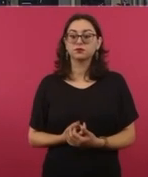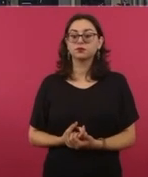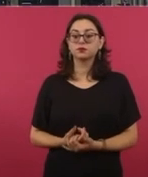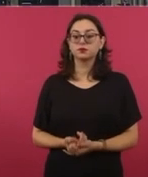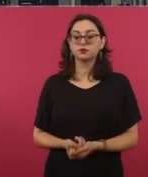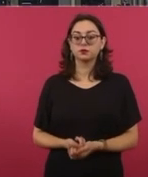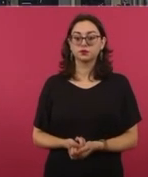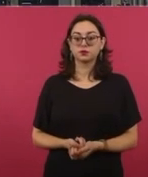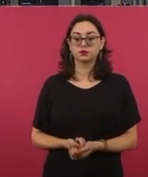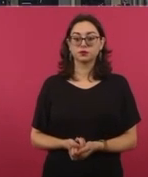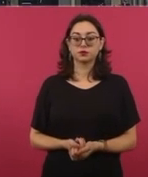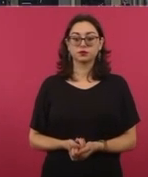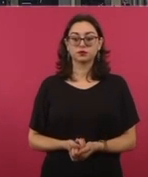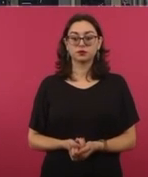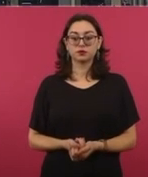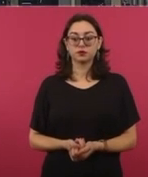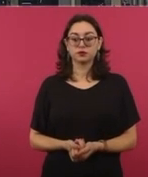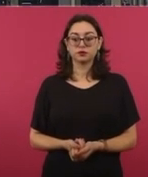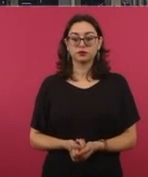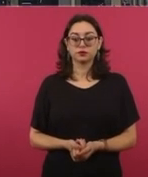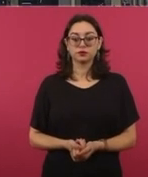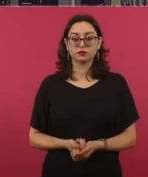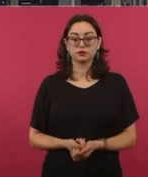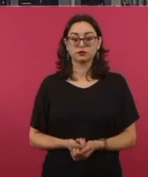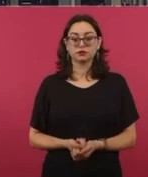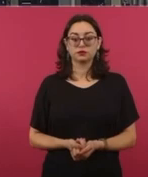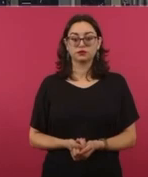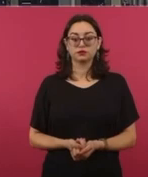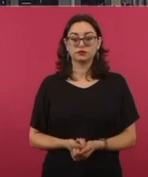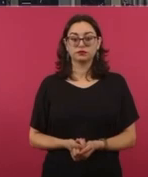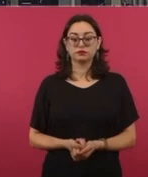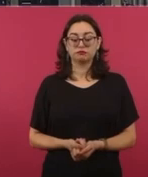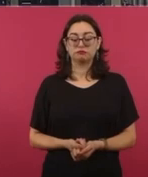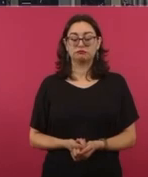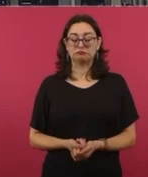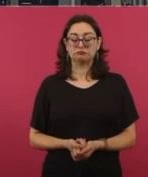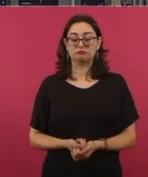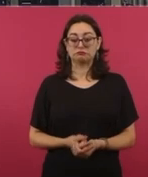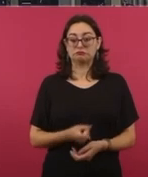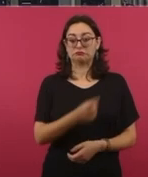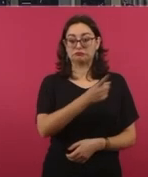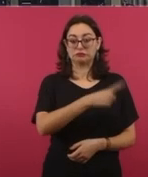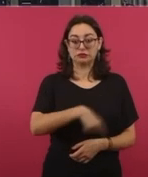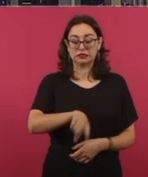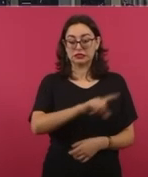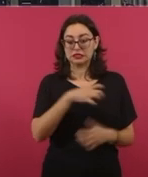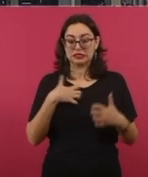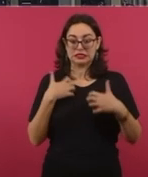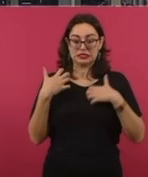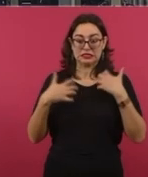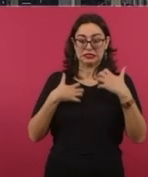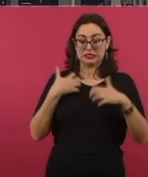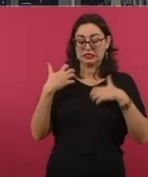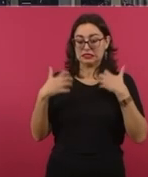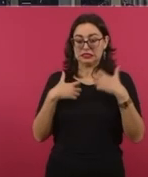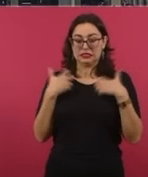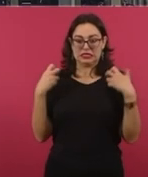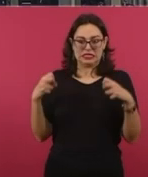Están muy nerviosos, desesperados. Es que